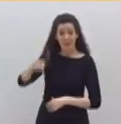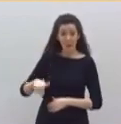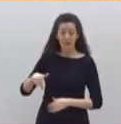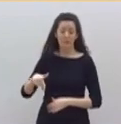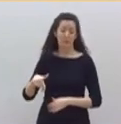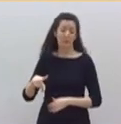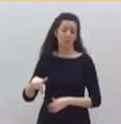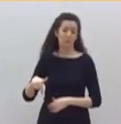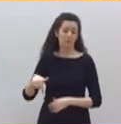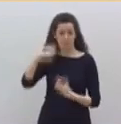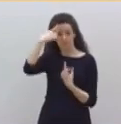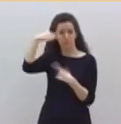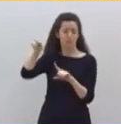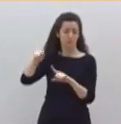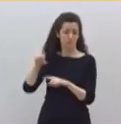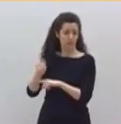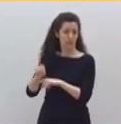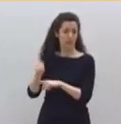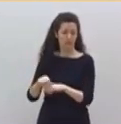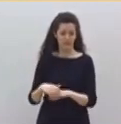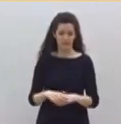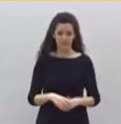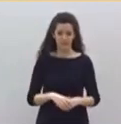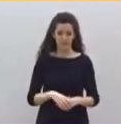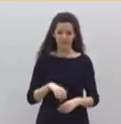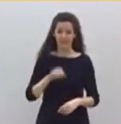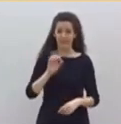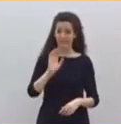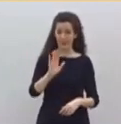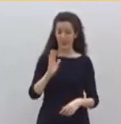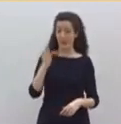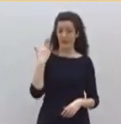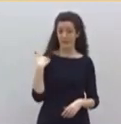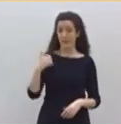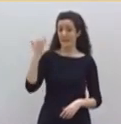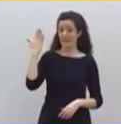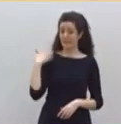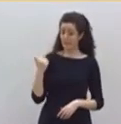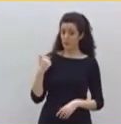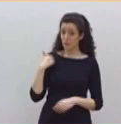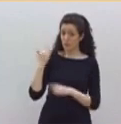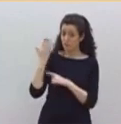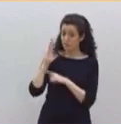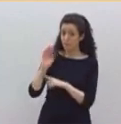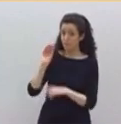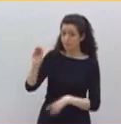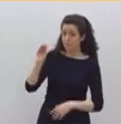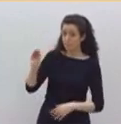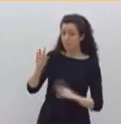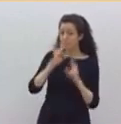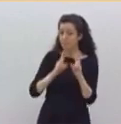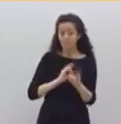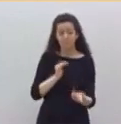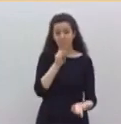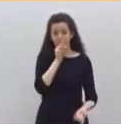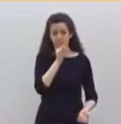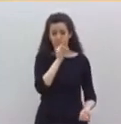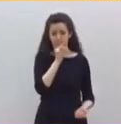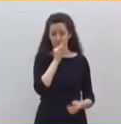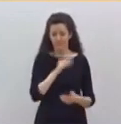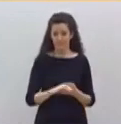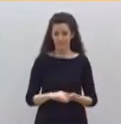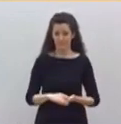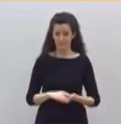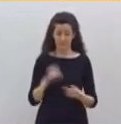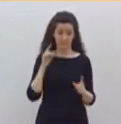usted no me ha contestado a nada de lo que yo le planteé antes de ayer y durante estos días para apoyar este nuevo decreto.